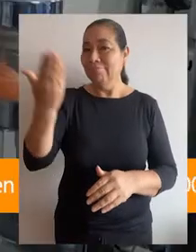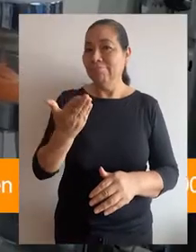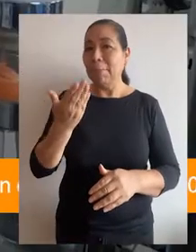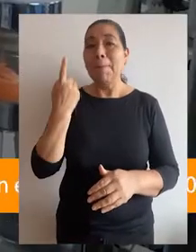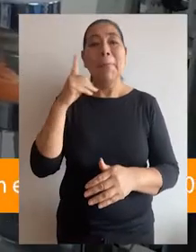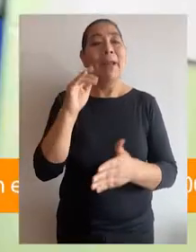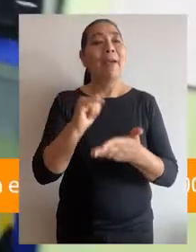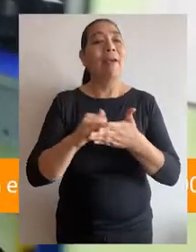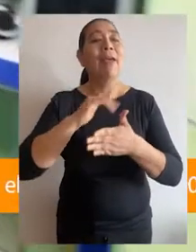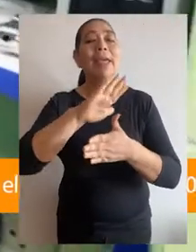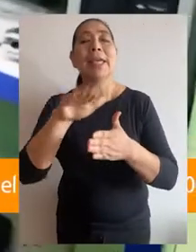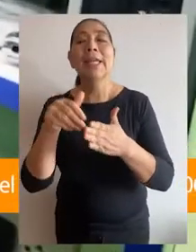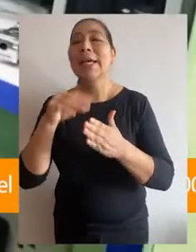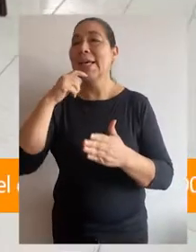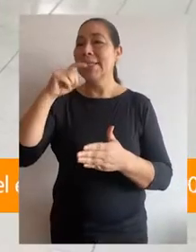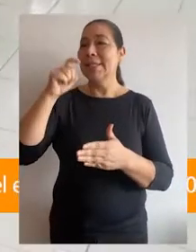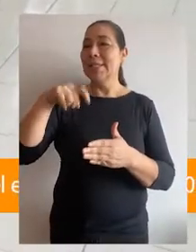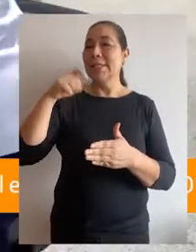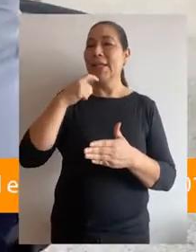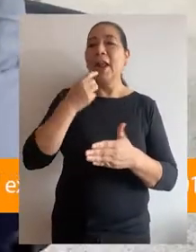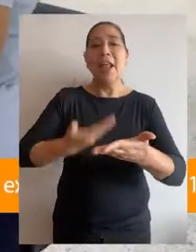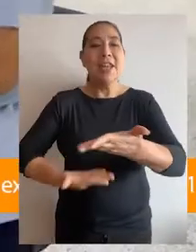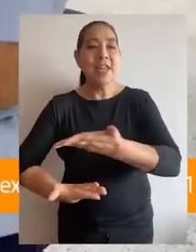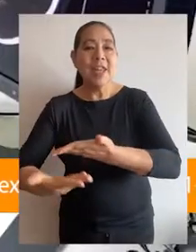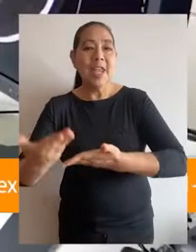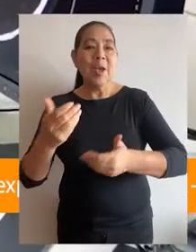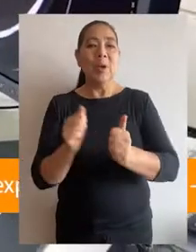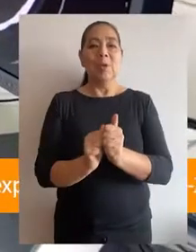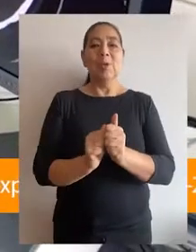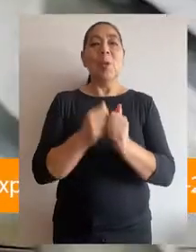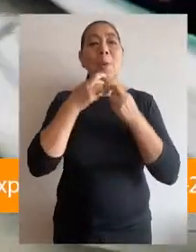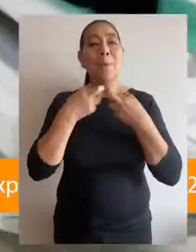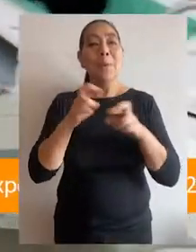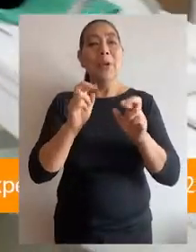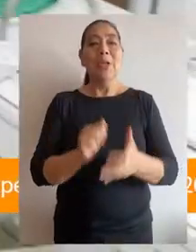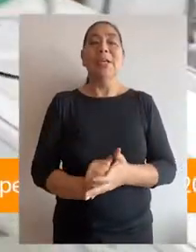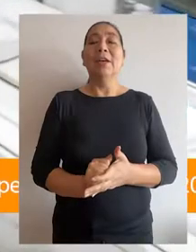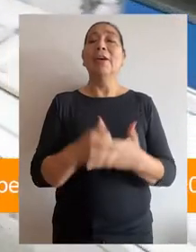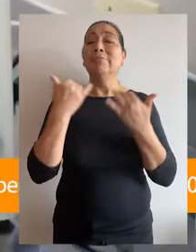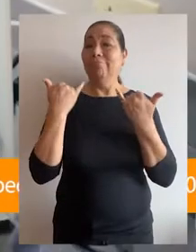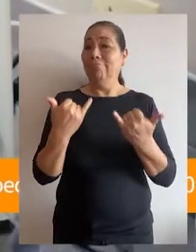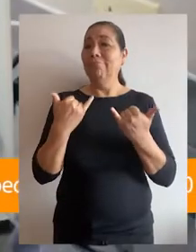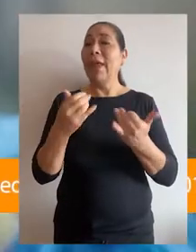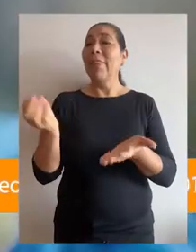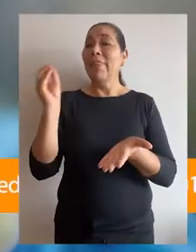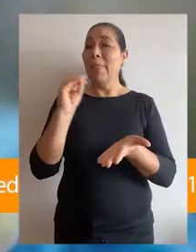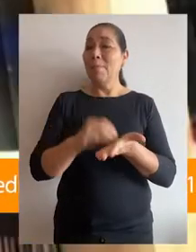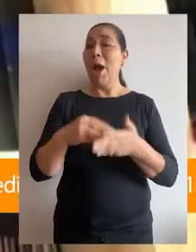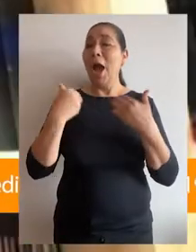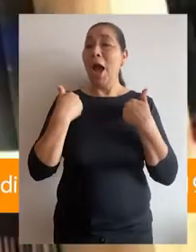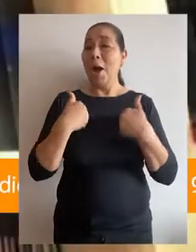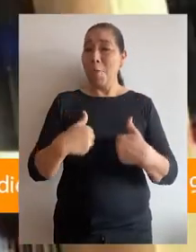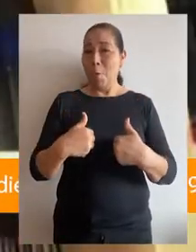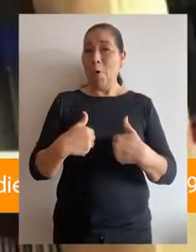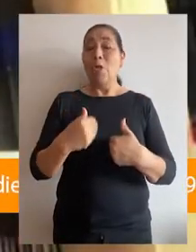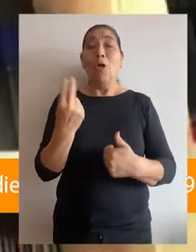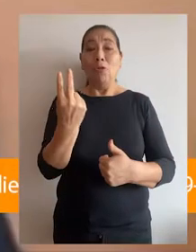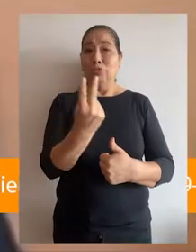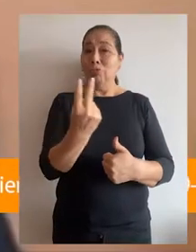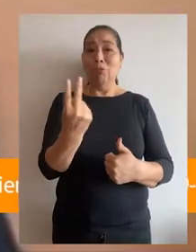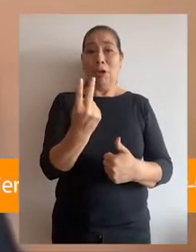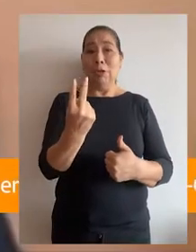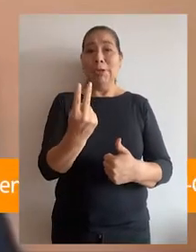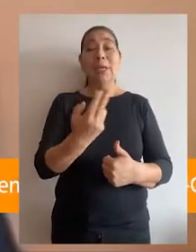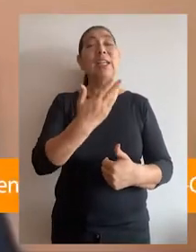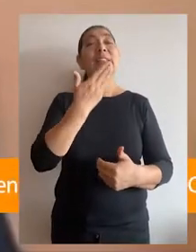que regula disposiciones generales necesarias para la negociación colectiva en el sector público. En este caso, además de los abogados de ambas